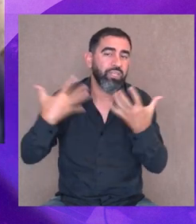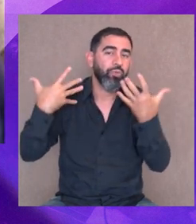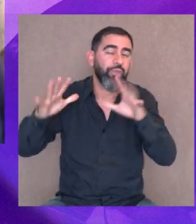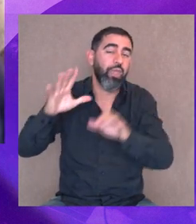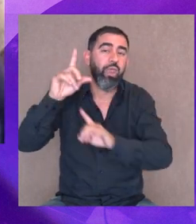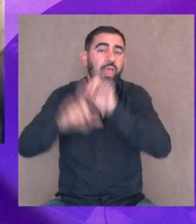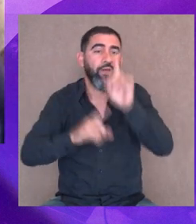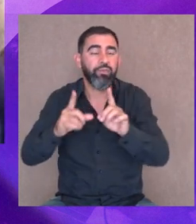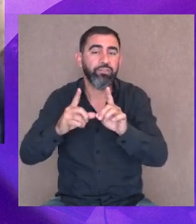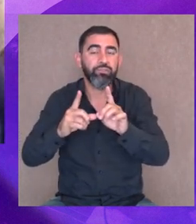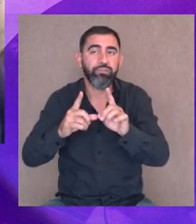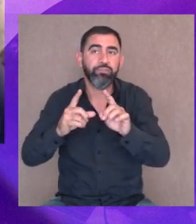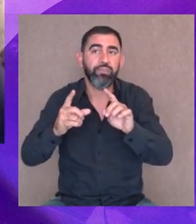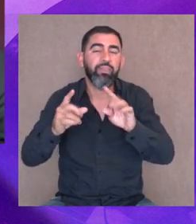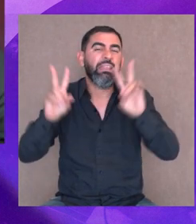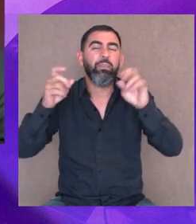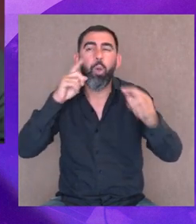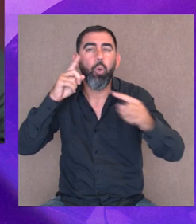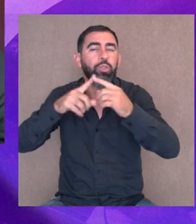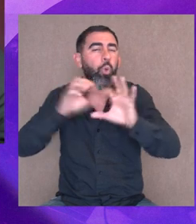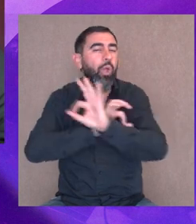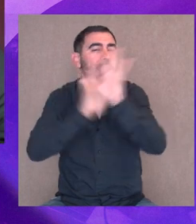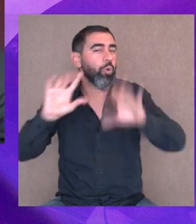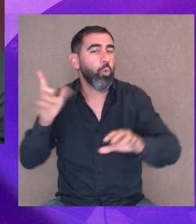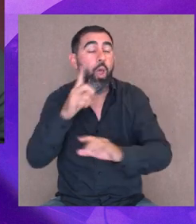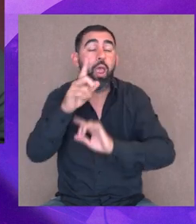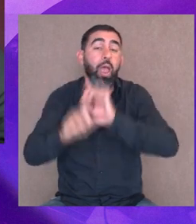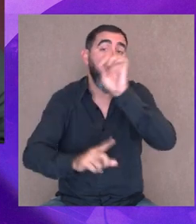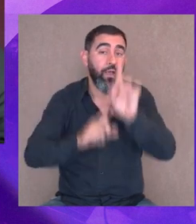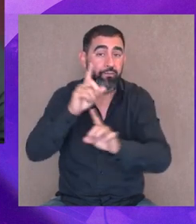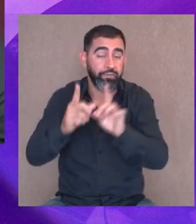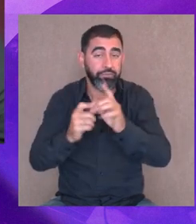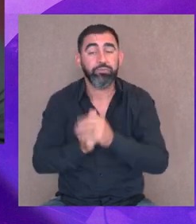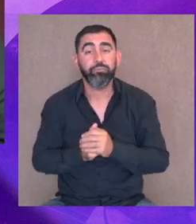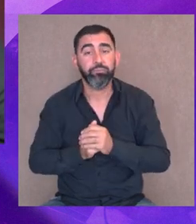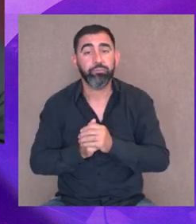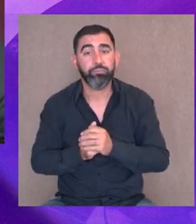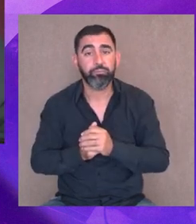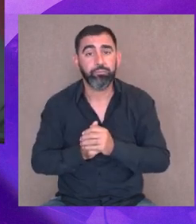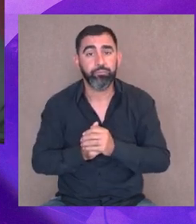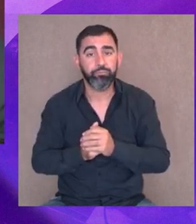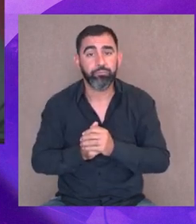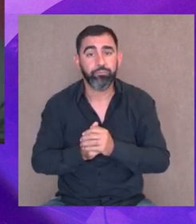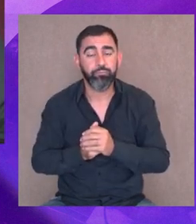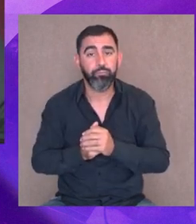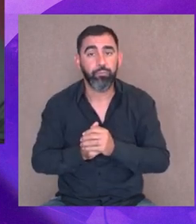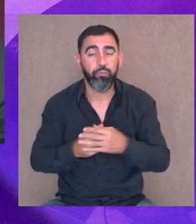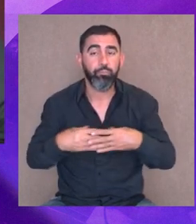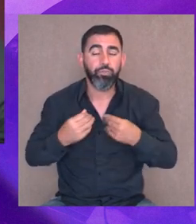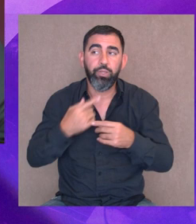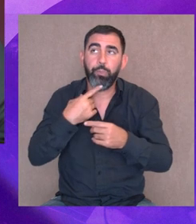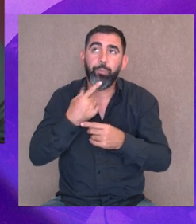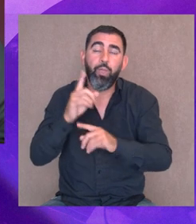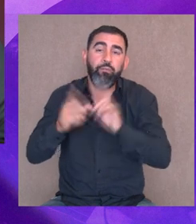involucrado con el tema haga un retiegue, ¿no? Porque se sienten agredidos, porque se sienten que los estás